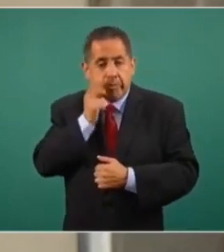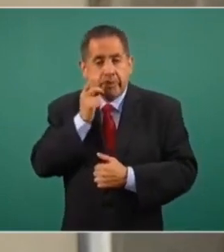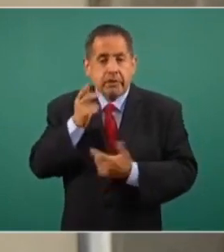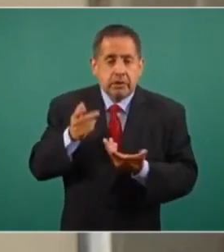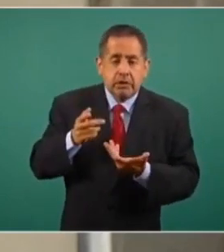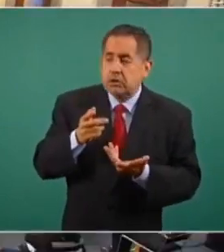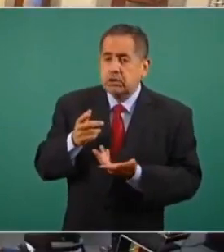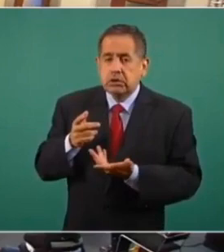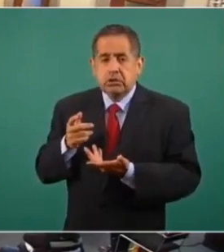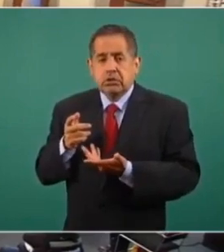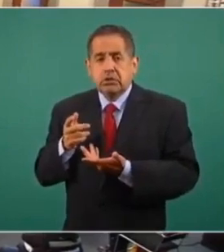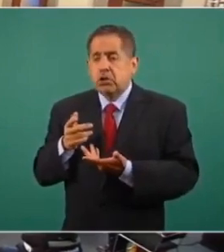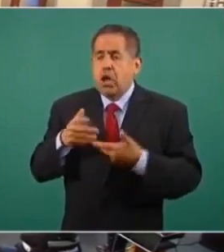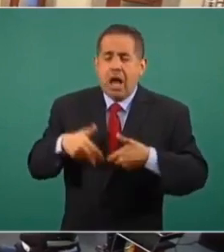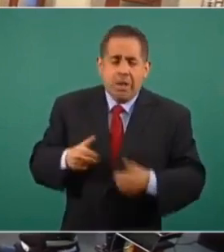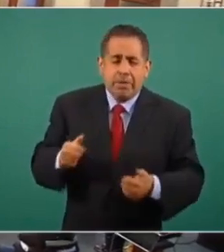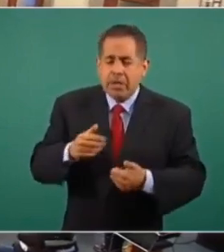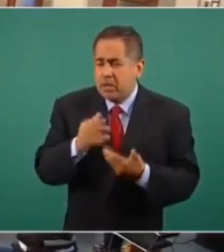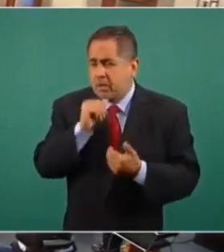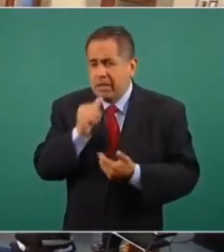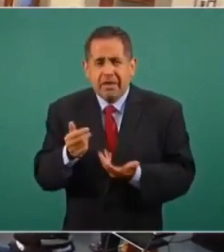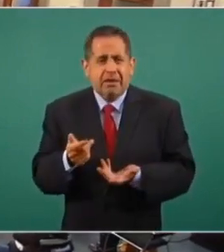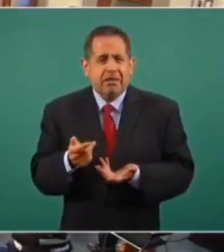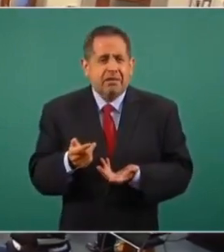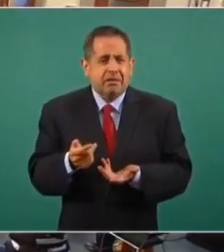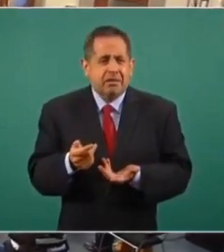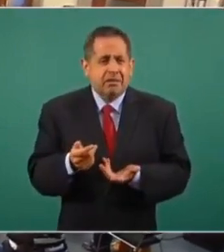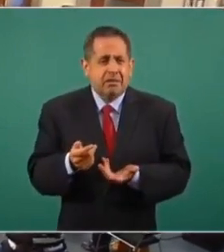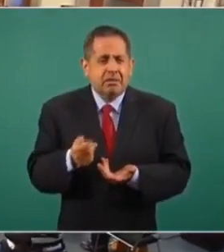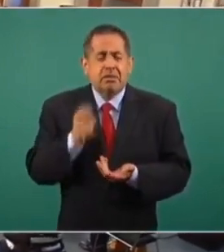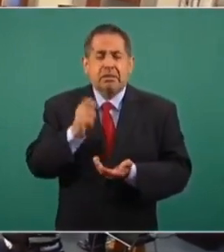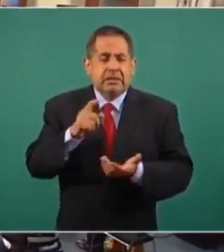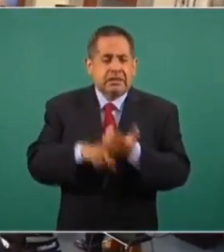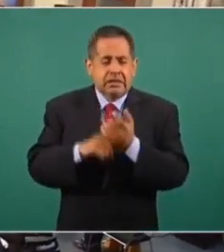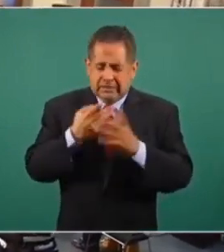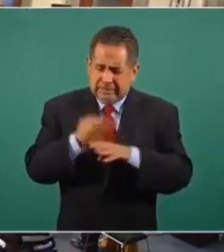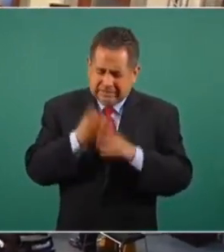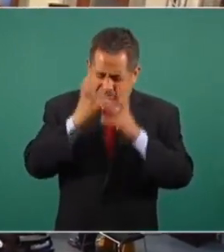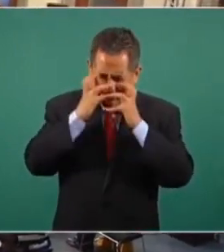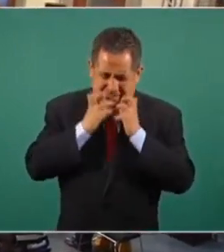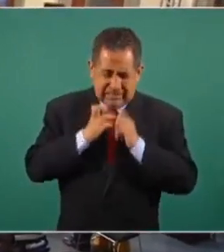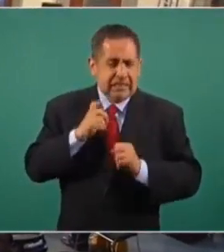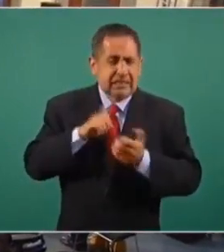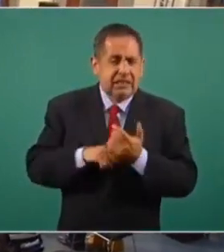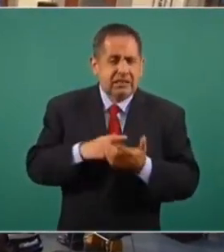no tengo hambre y tengo mucha tristeza.